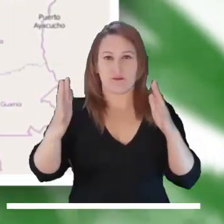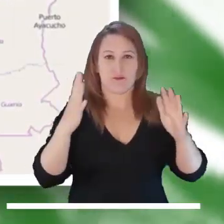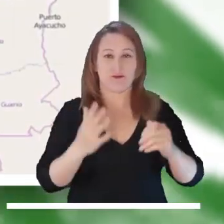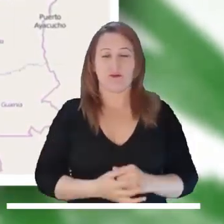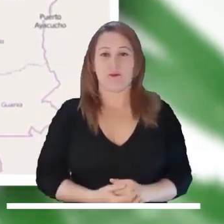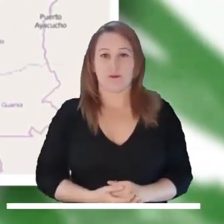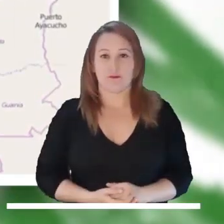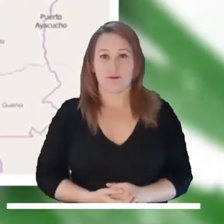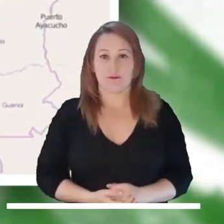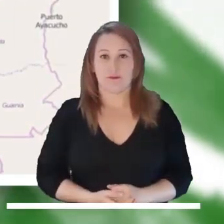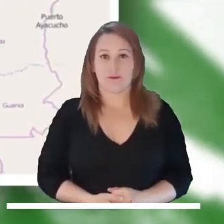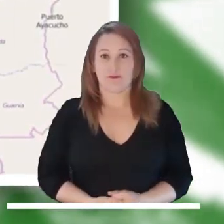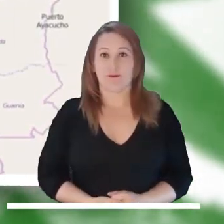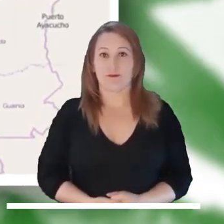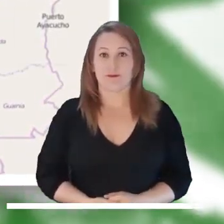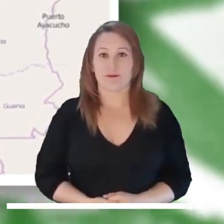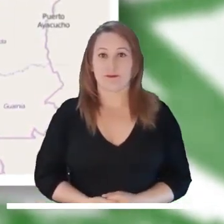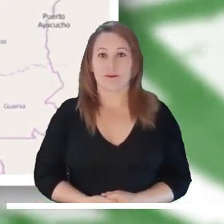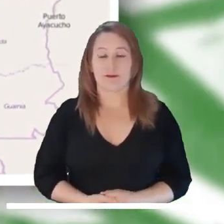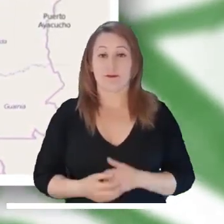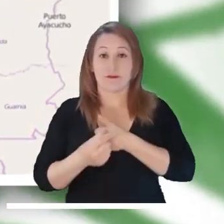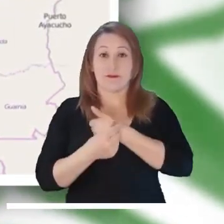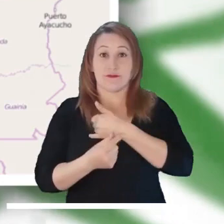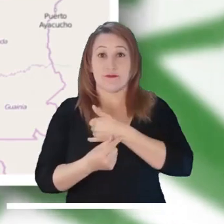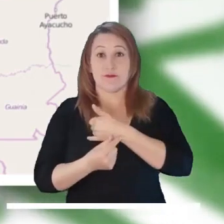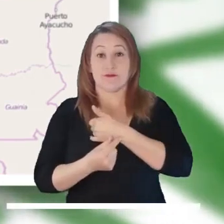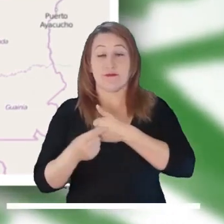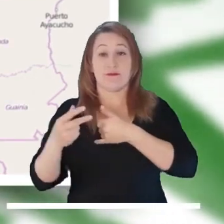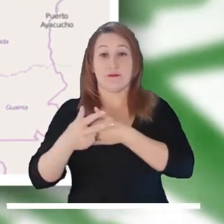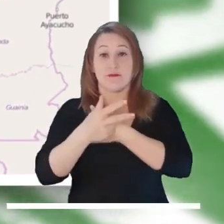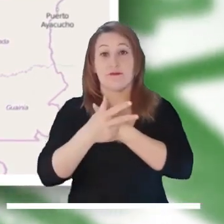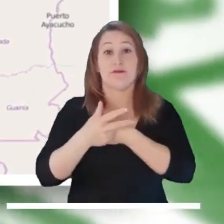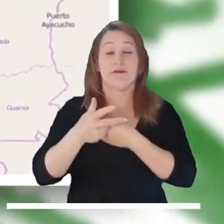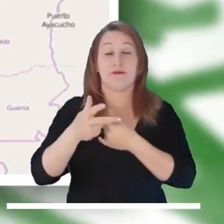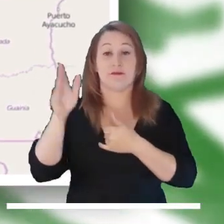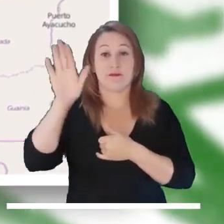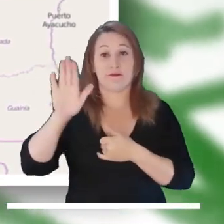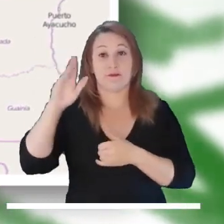departamento de Casanare por probabilidad de incendios en la cobertura vegetal.